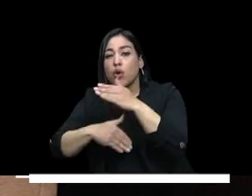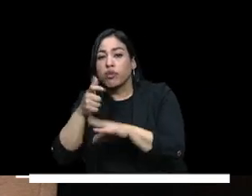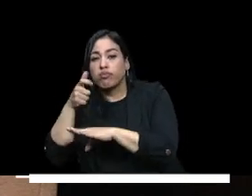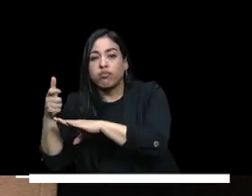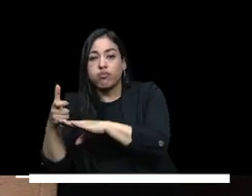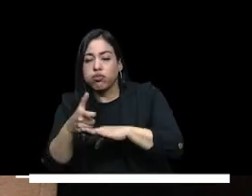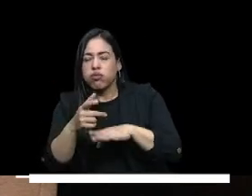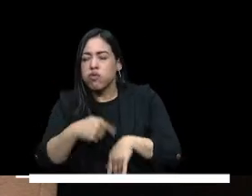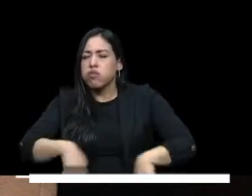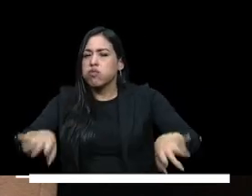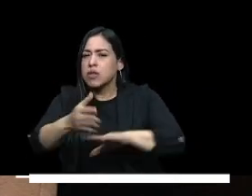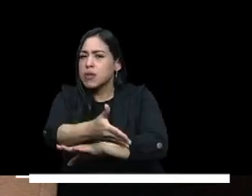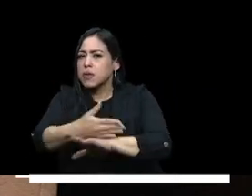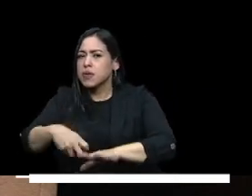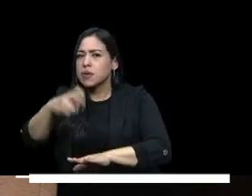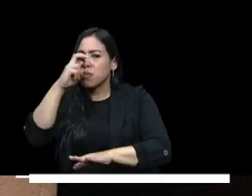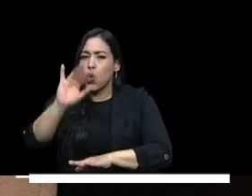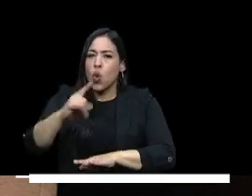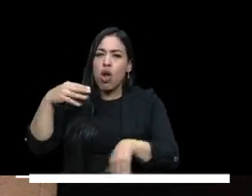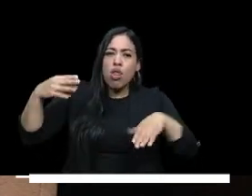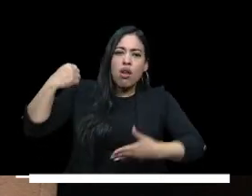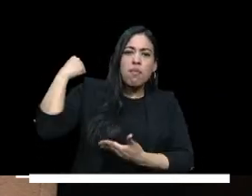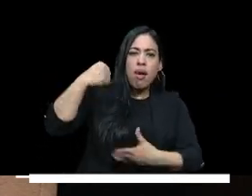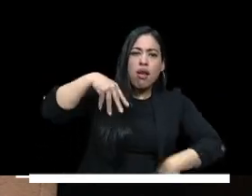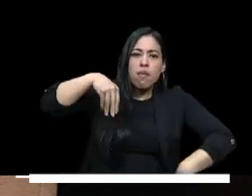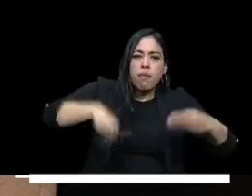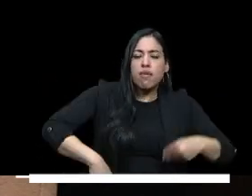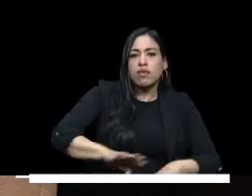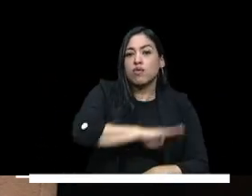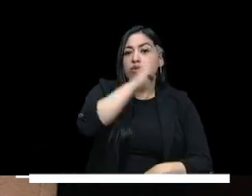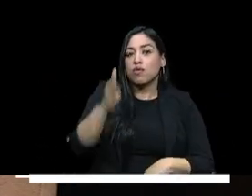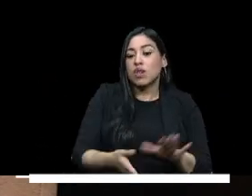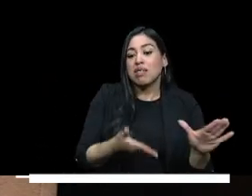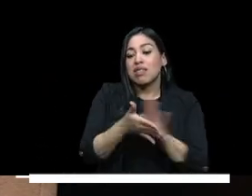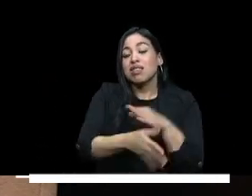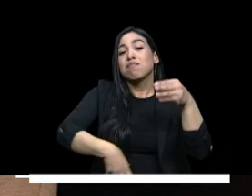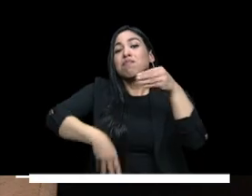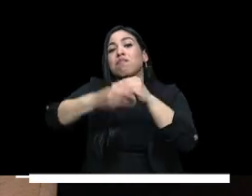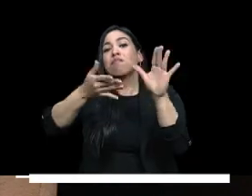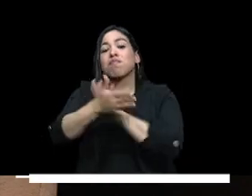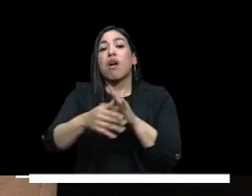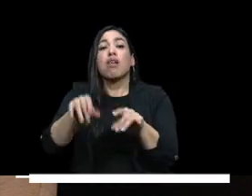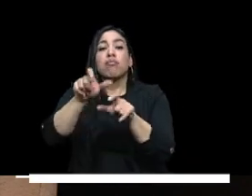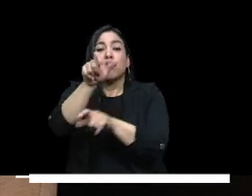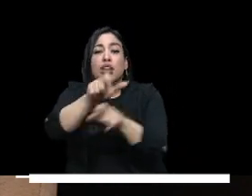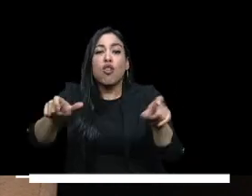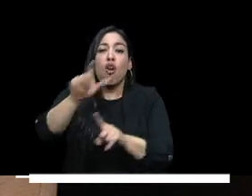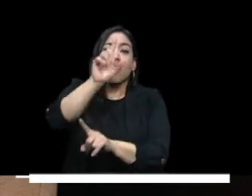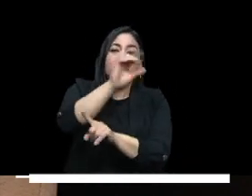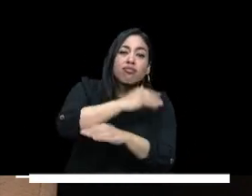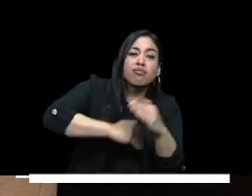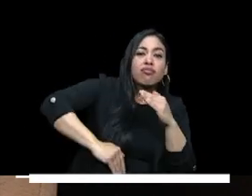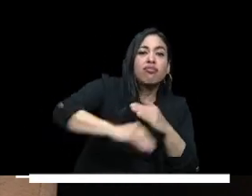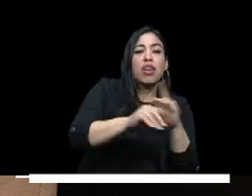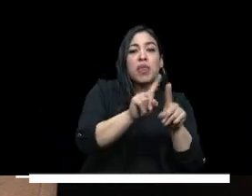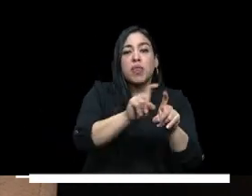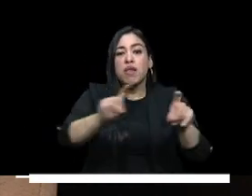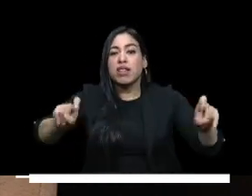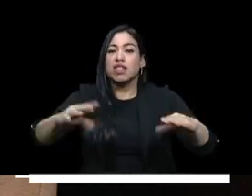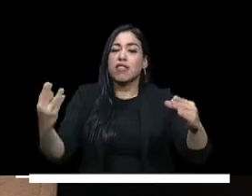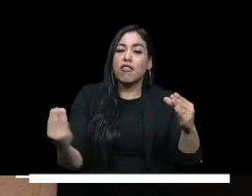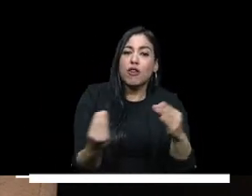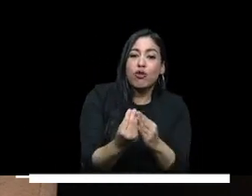inspección y vigilancia para que no se pierda un solo peso y garantizando que la diversidad la equidad la